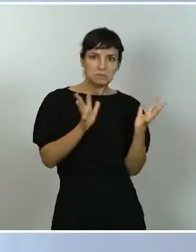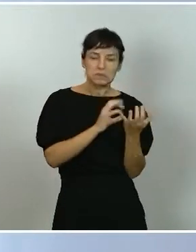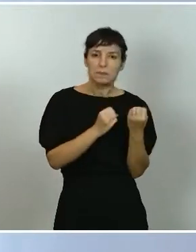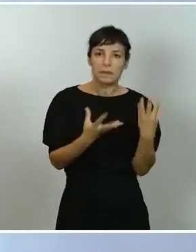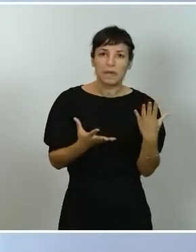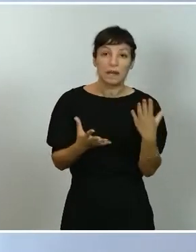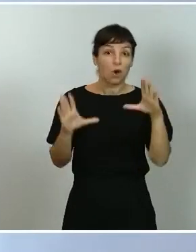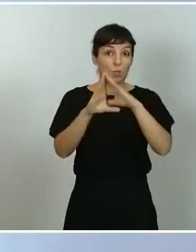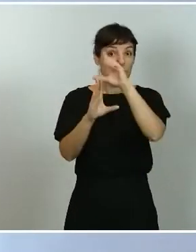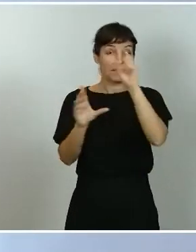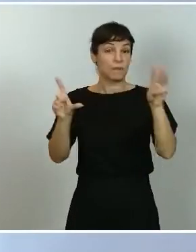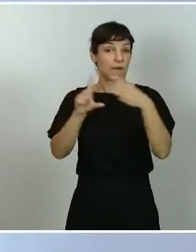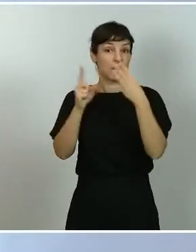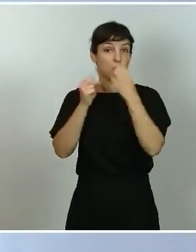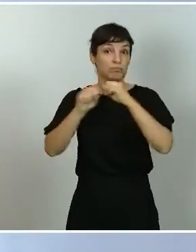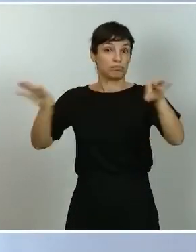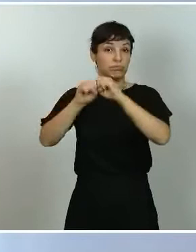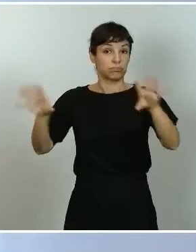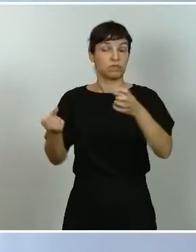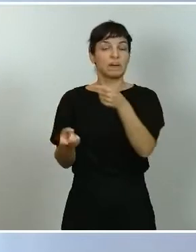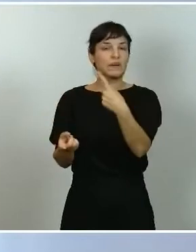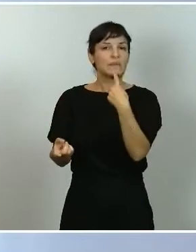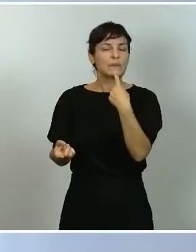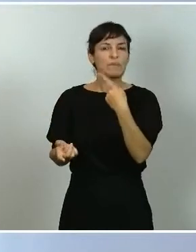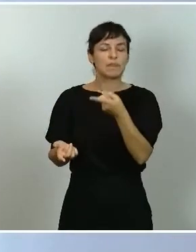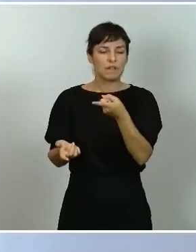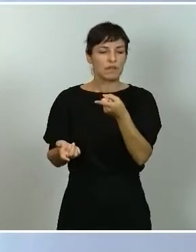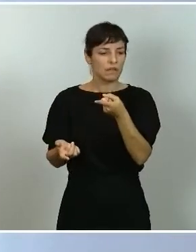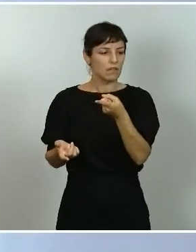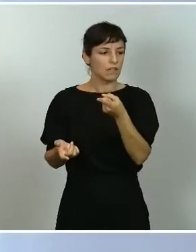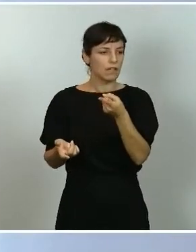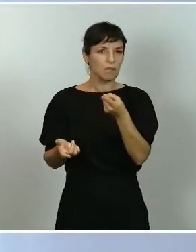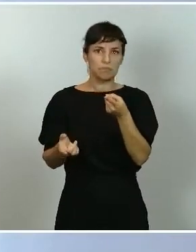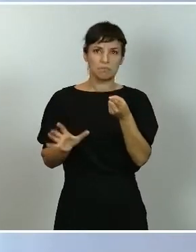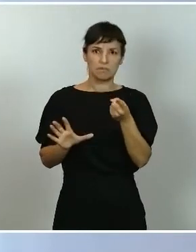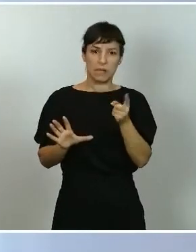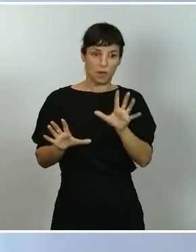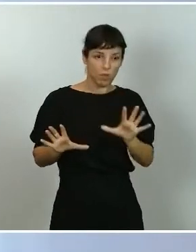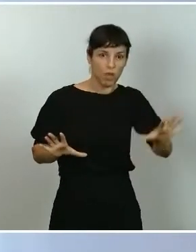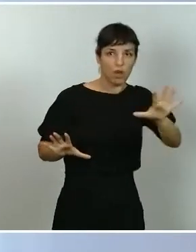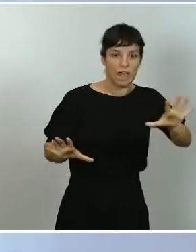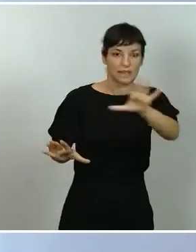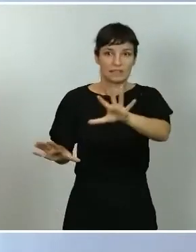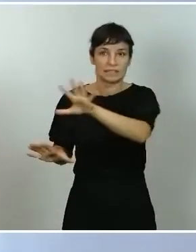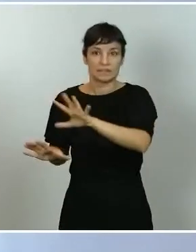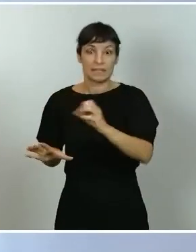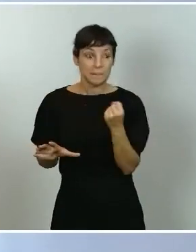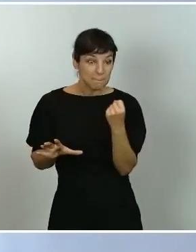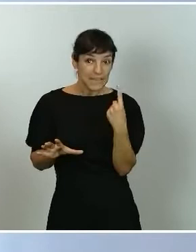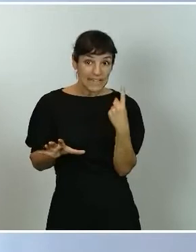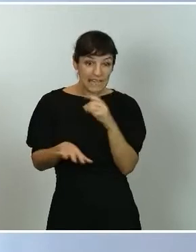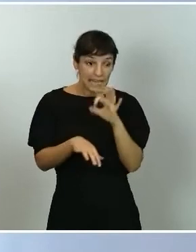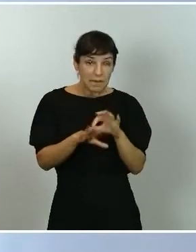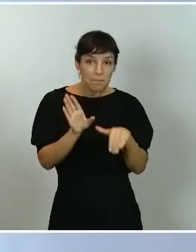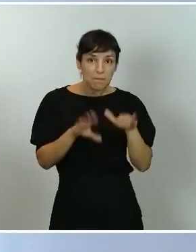publica en su página web, hubo un descenso en varias de esas zonas con 1.000 casos o más, no han bajado